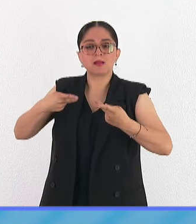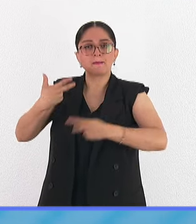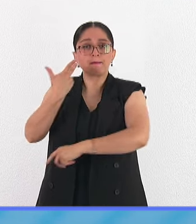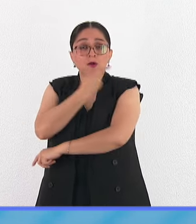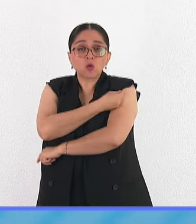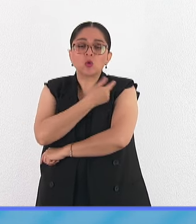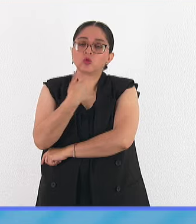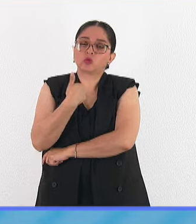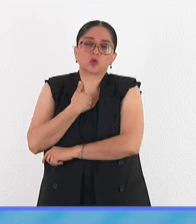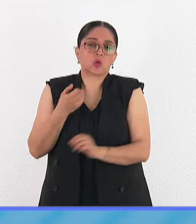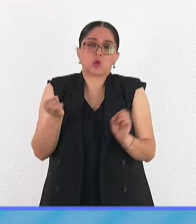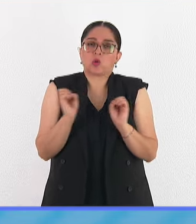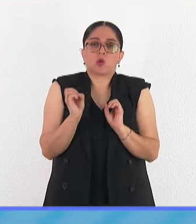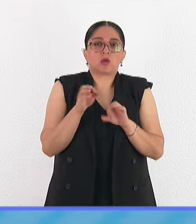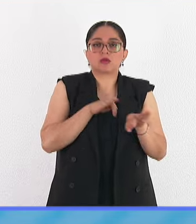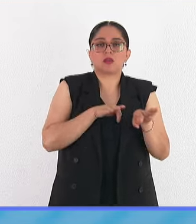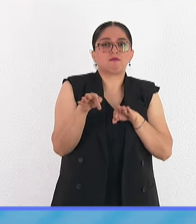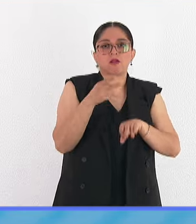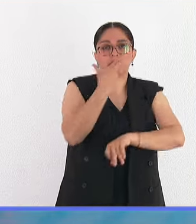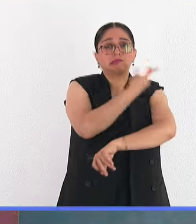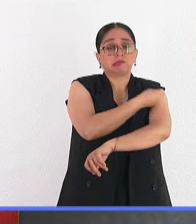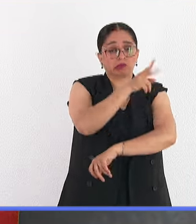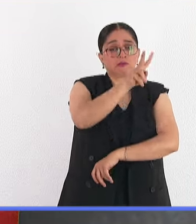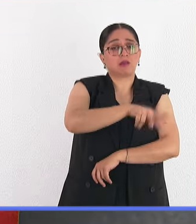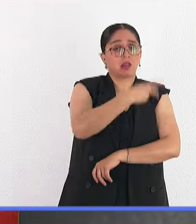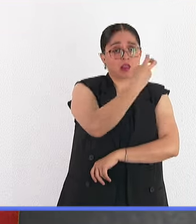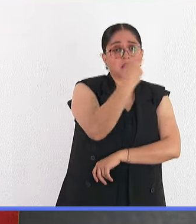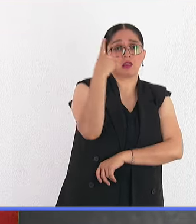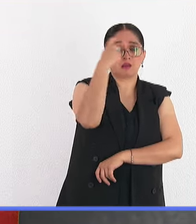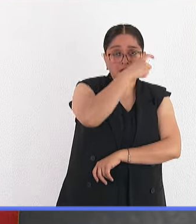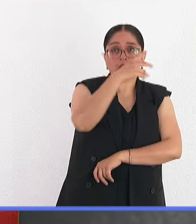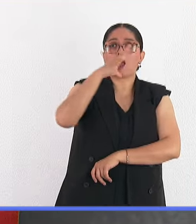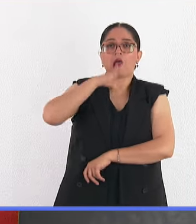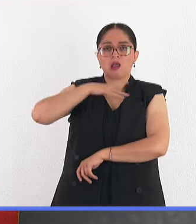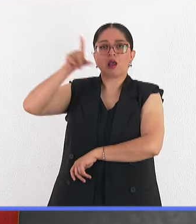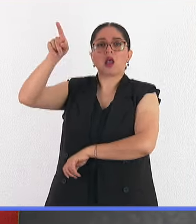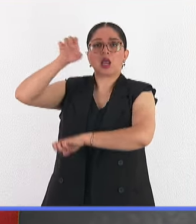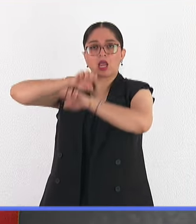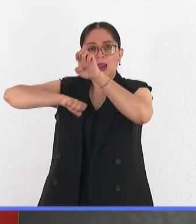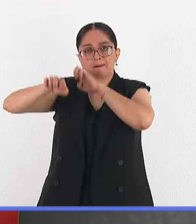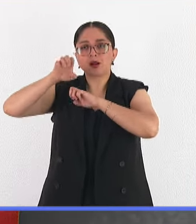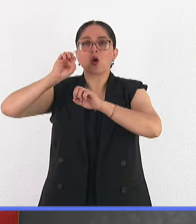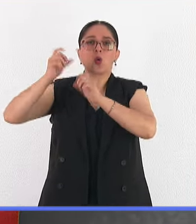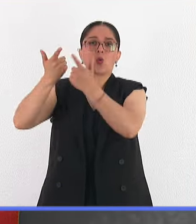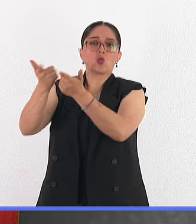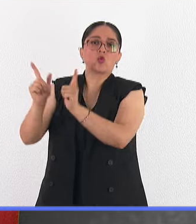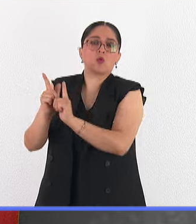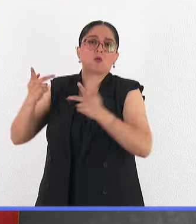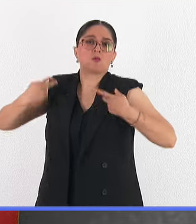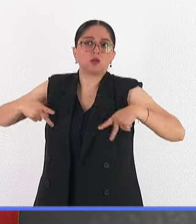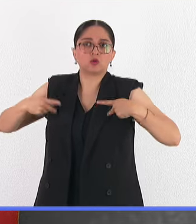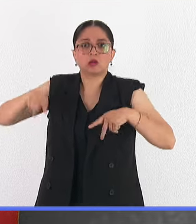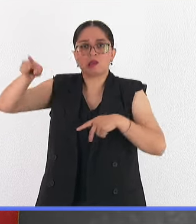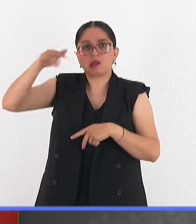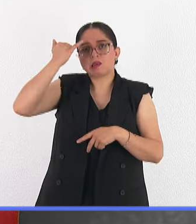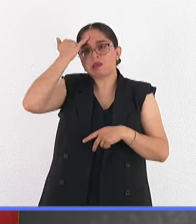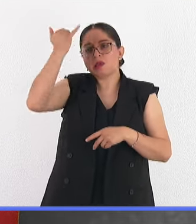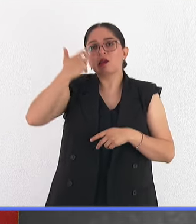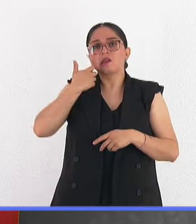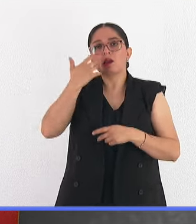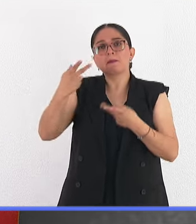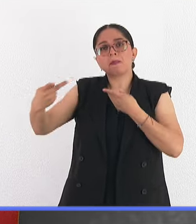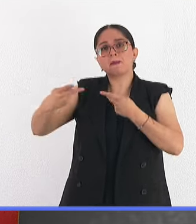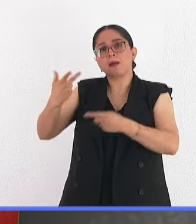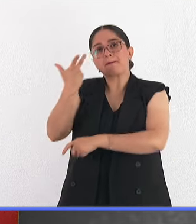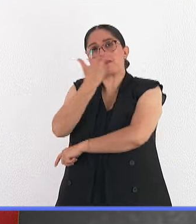es un problema muy complejo, hay compañías y grupos que están trabajando para desarrollar vacunas. Y en cuanto a